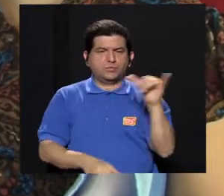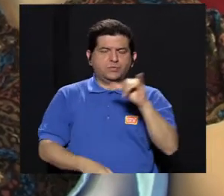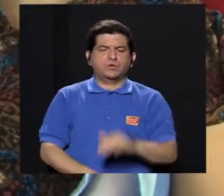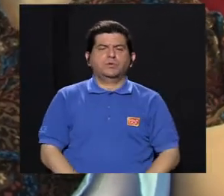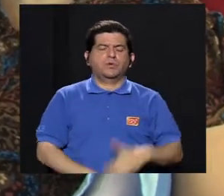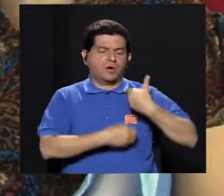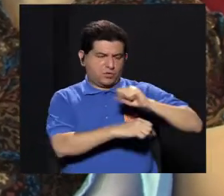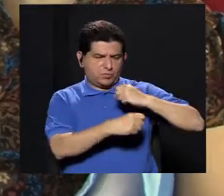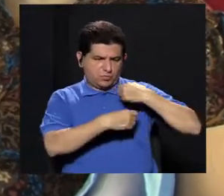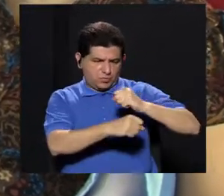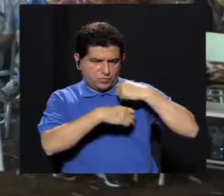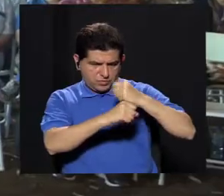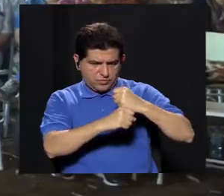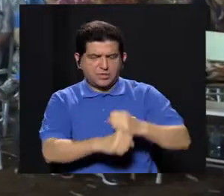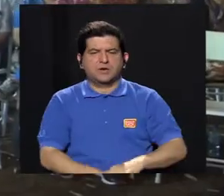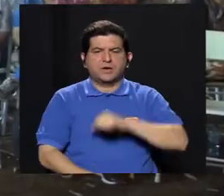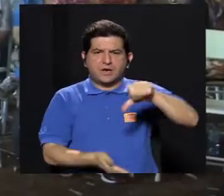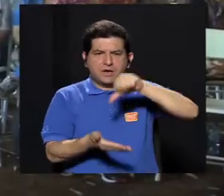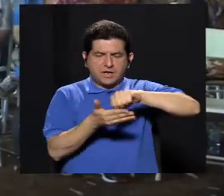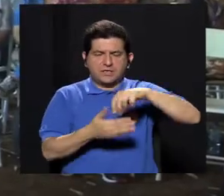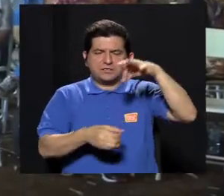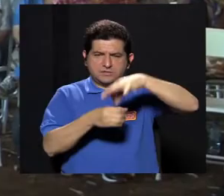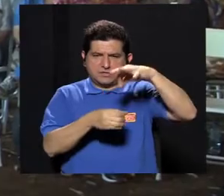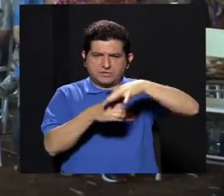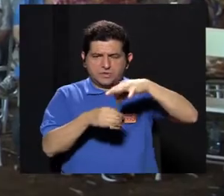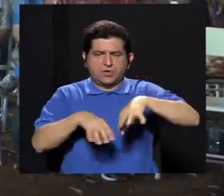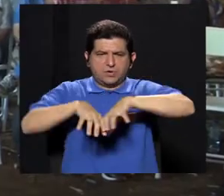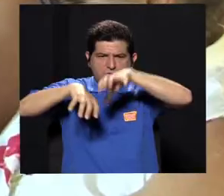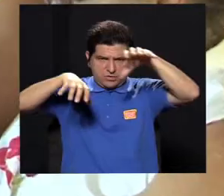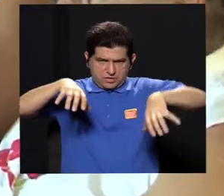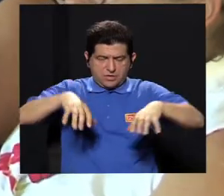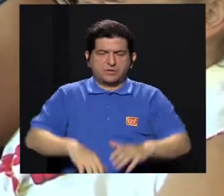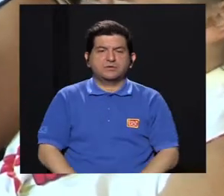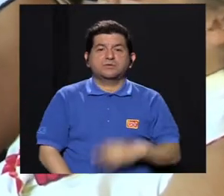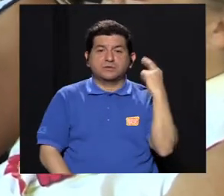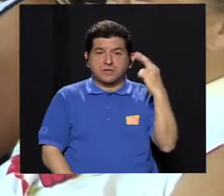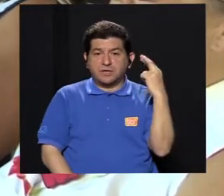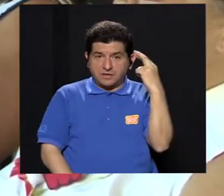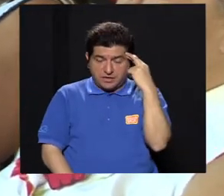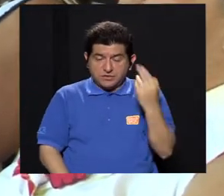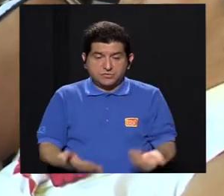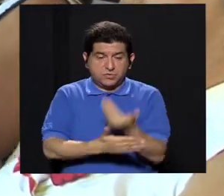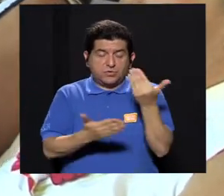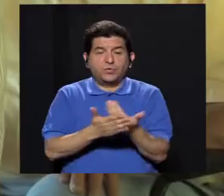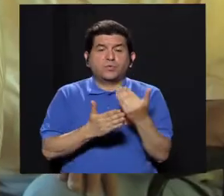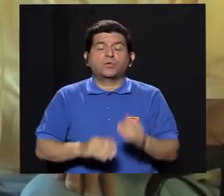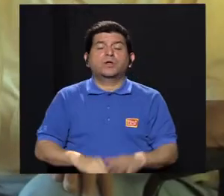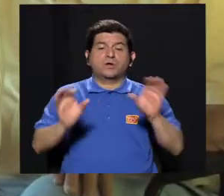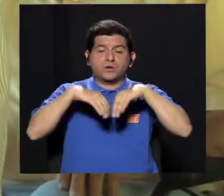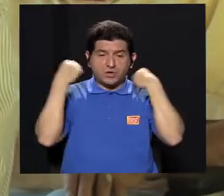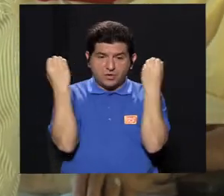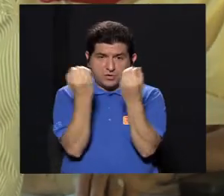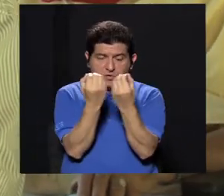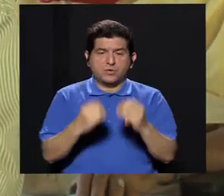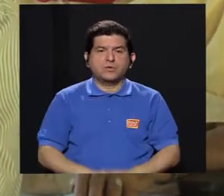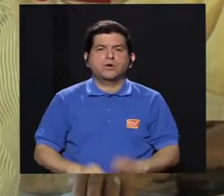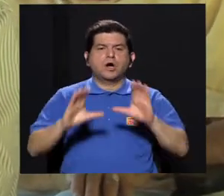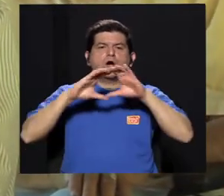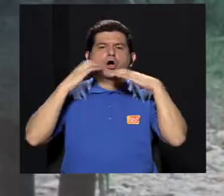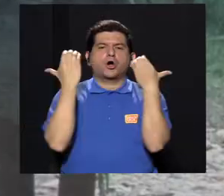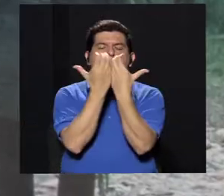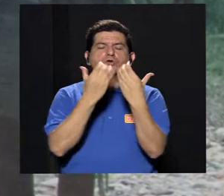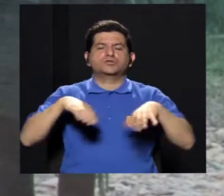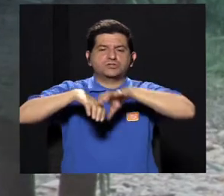Salud y de Agricultura, así como las municipalidades y centros agrícolas cantonales, han dado lugar a una innovadora